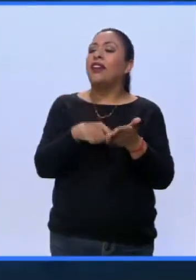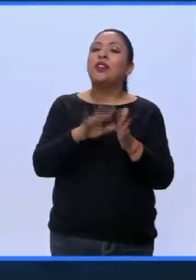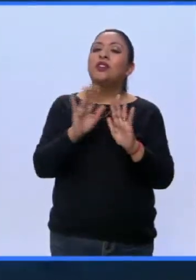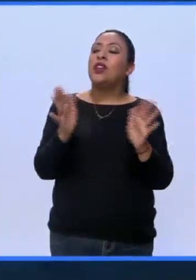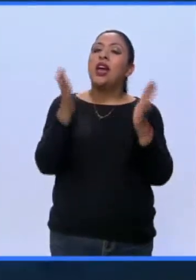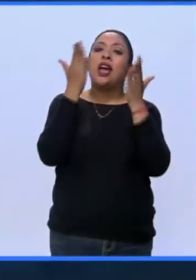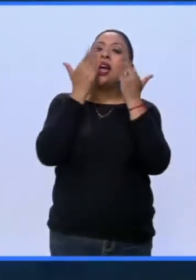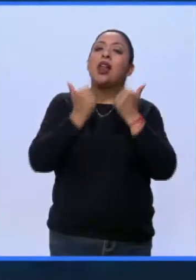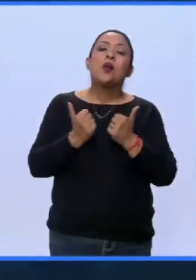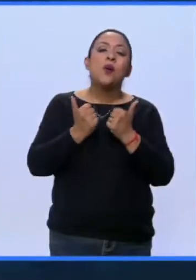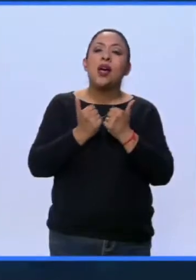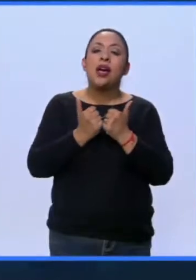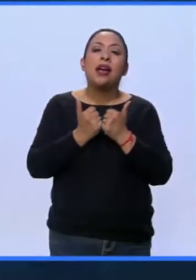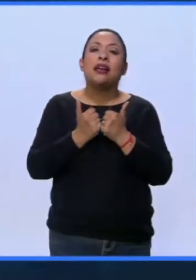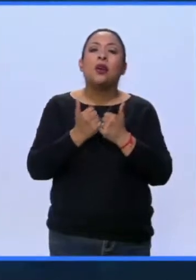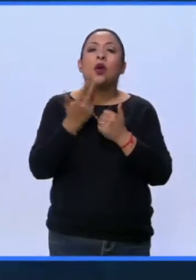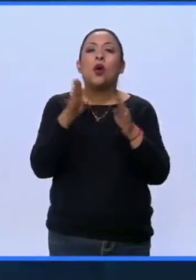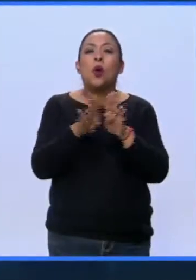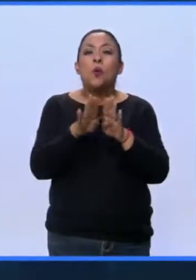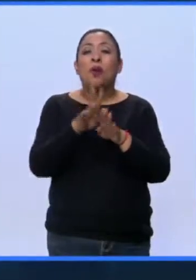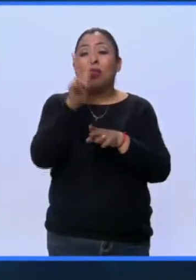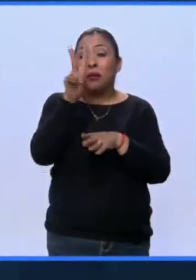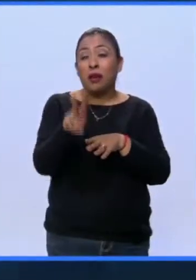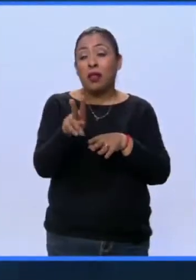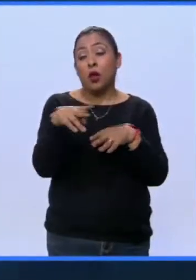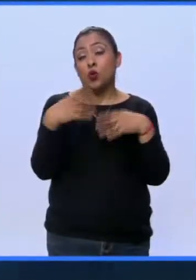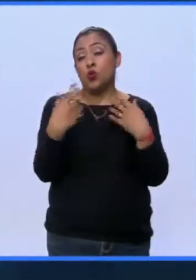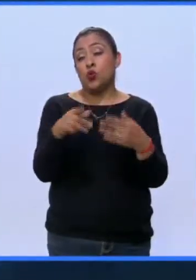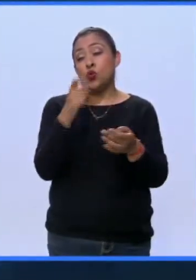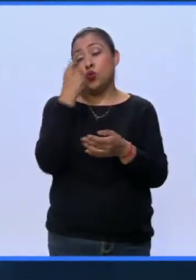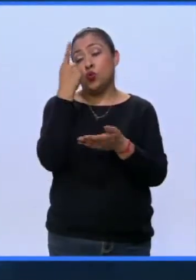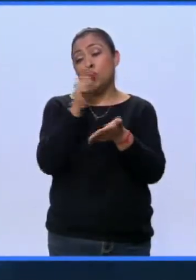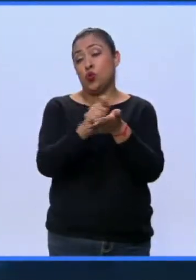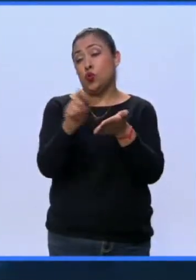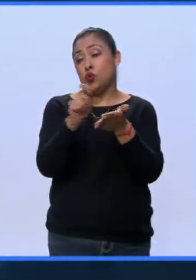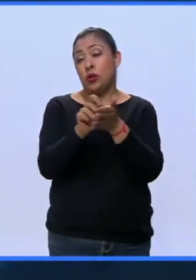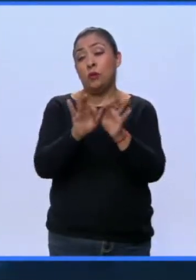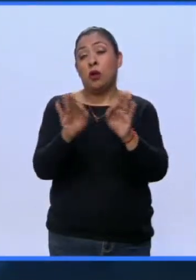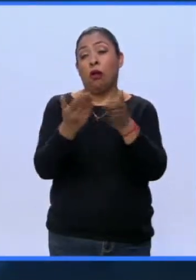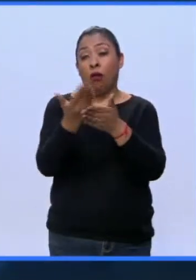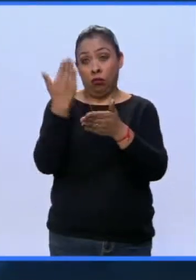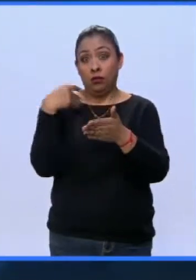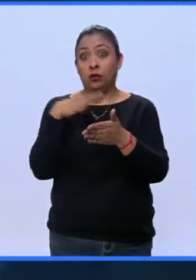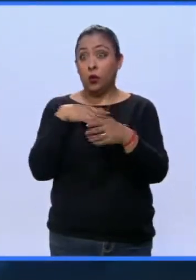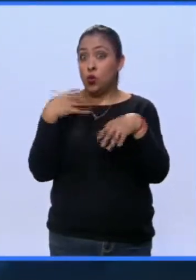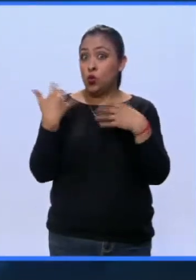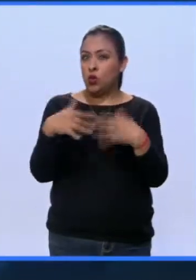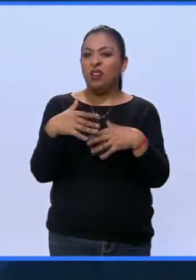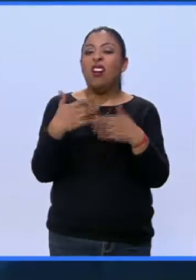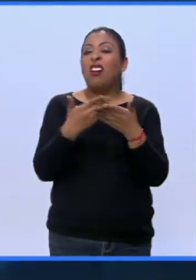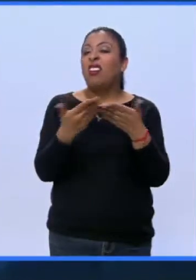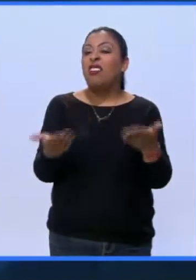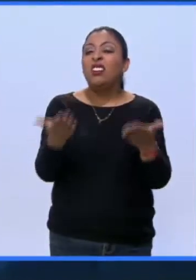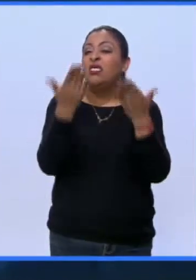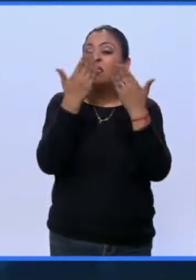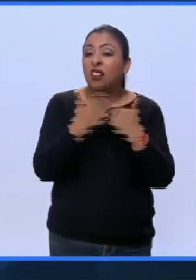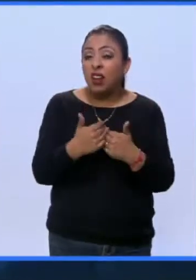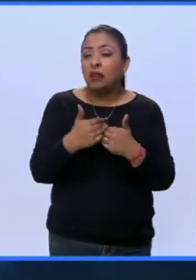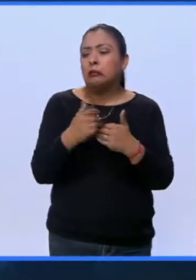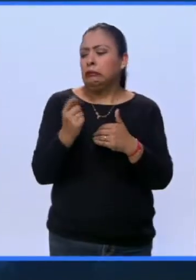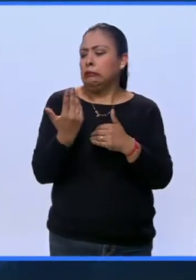esos grandes escritores que hubo en el pasado, en el pasado incluso